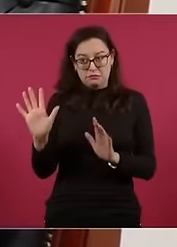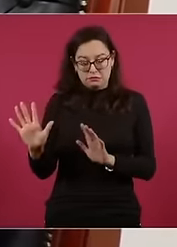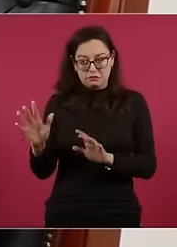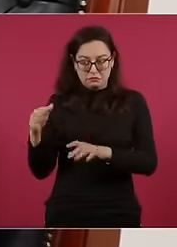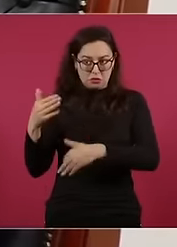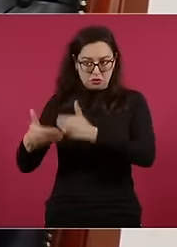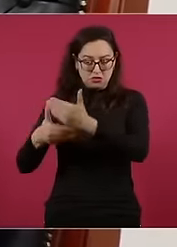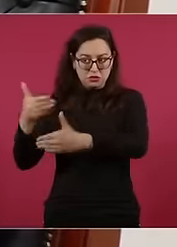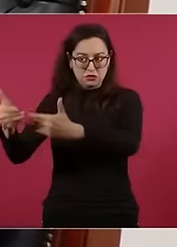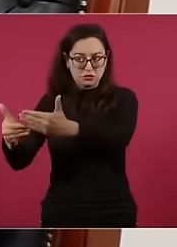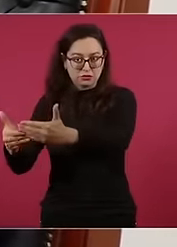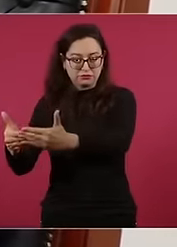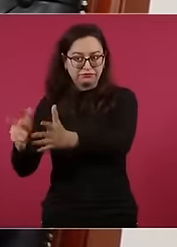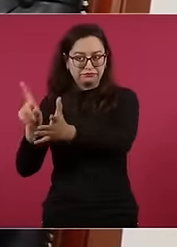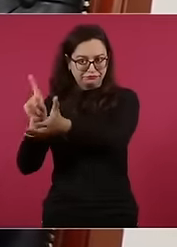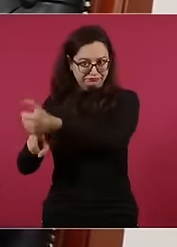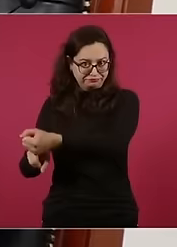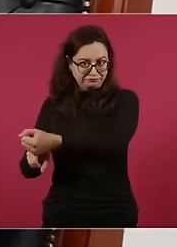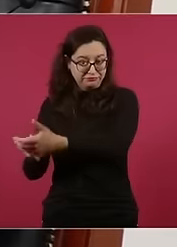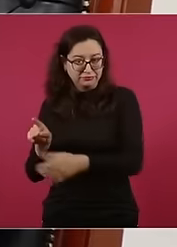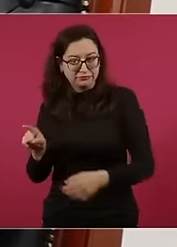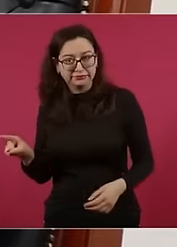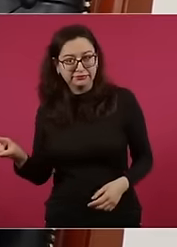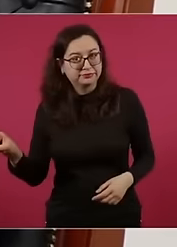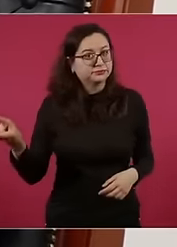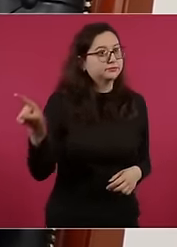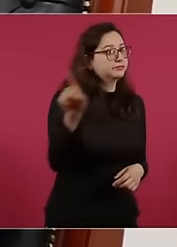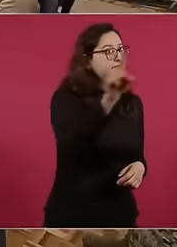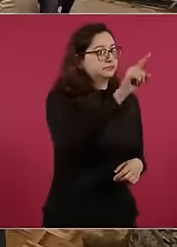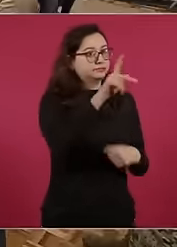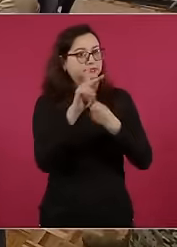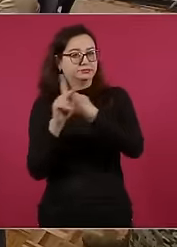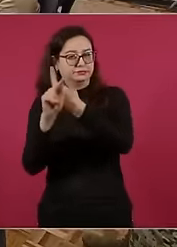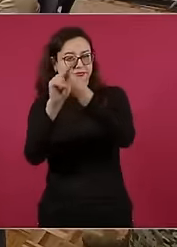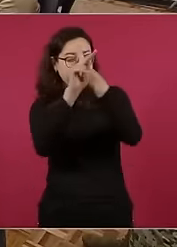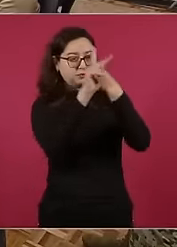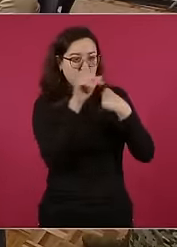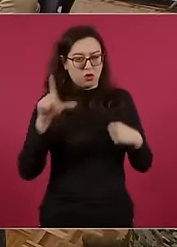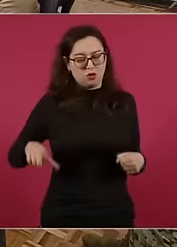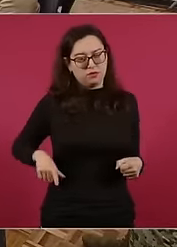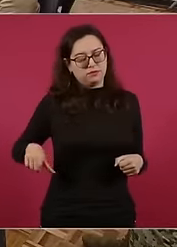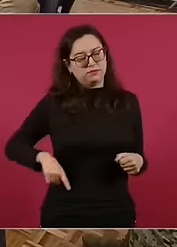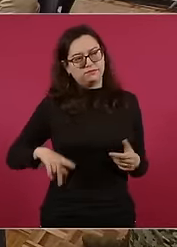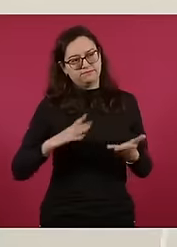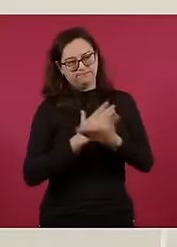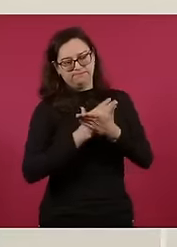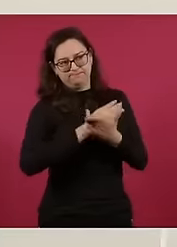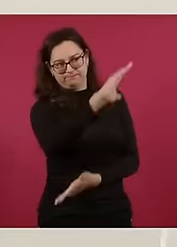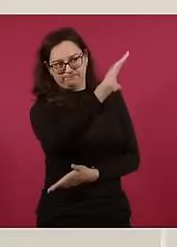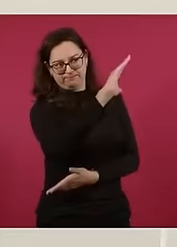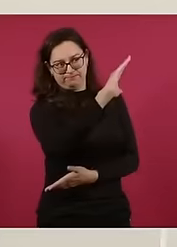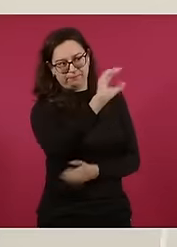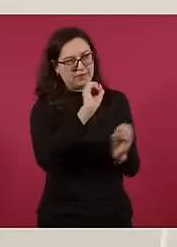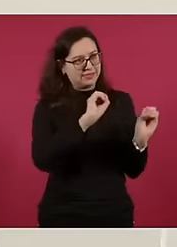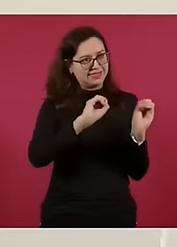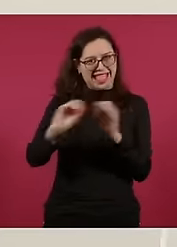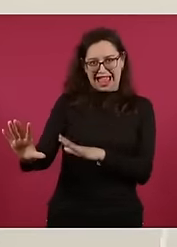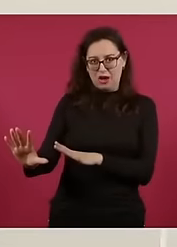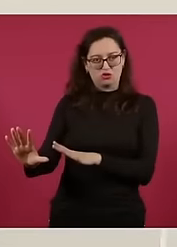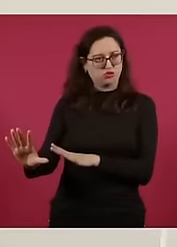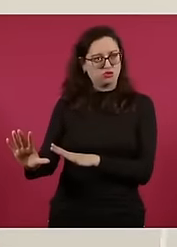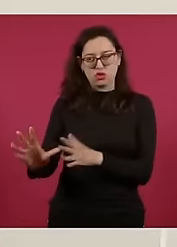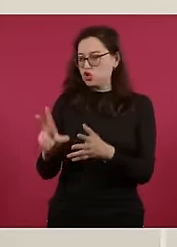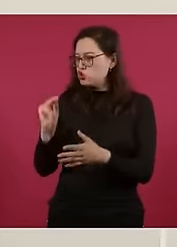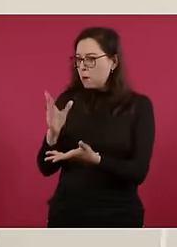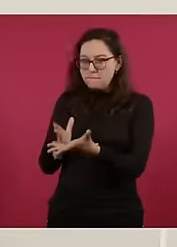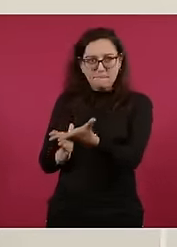para que no haya intervencionismo. Ningún